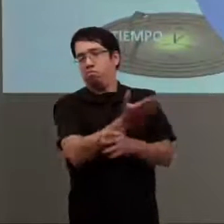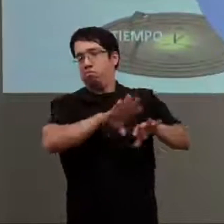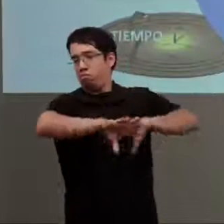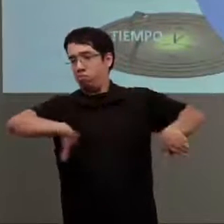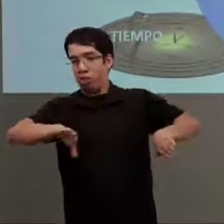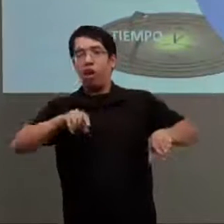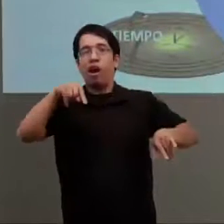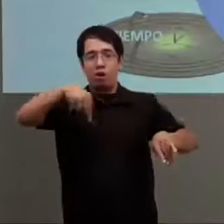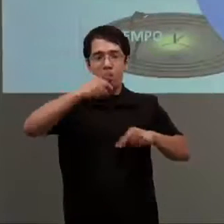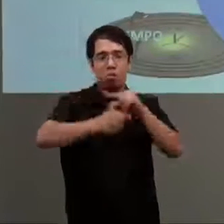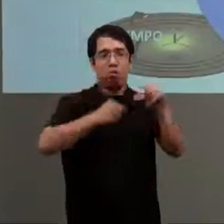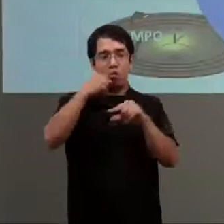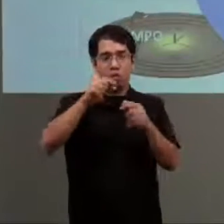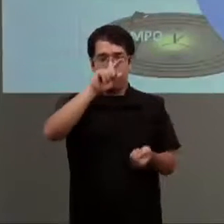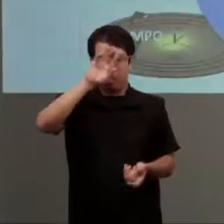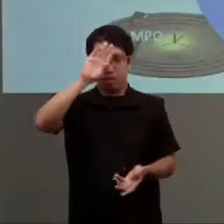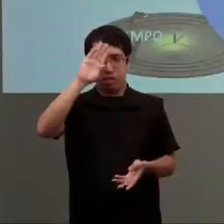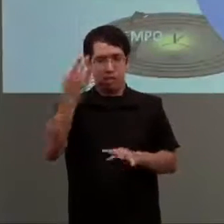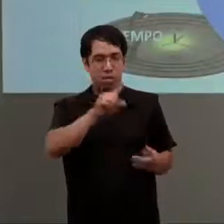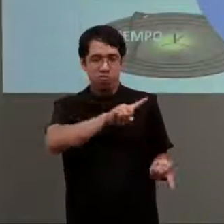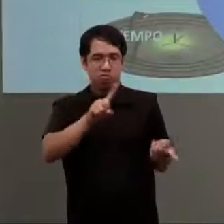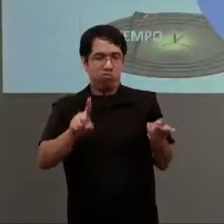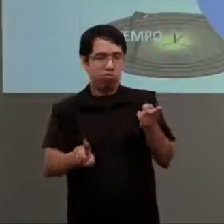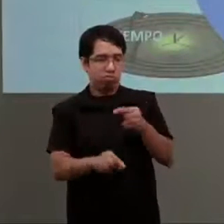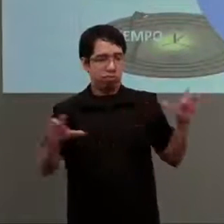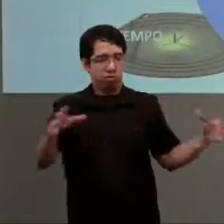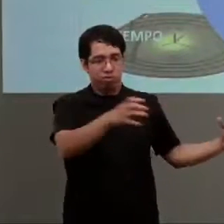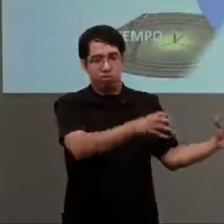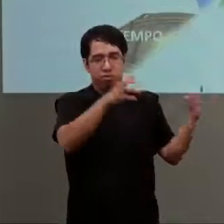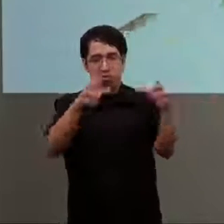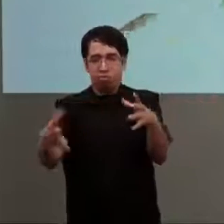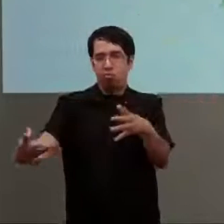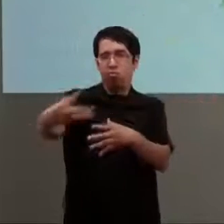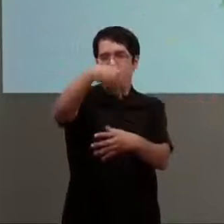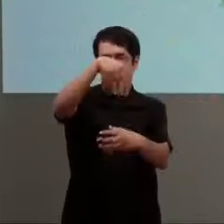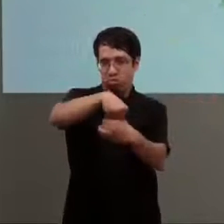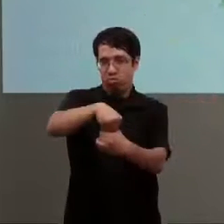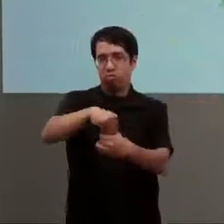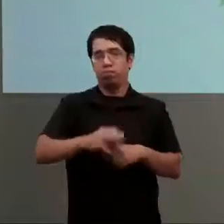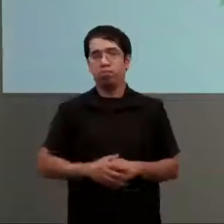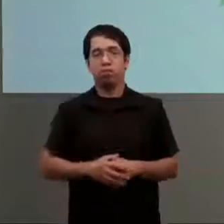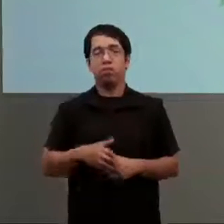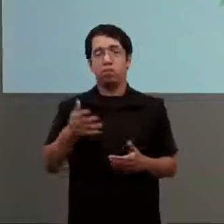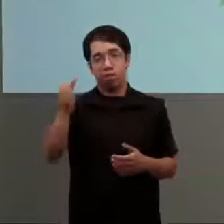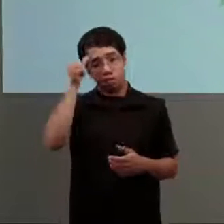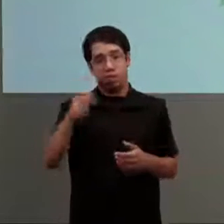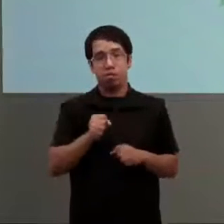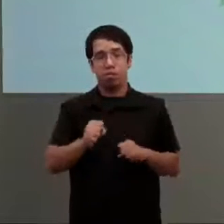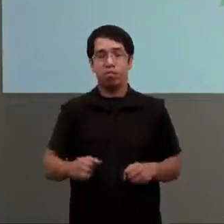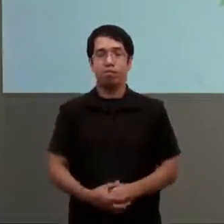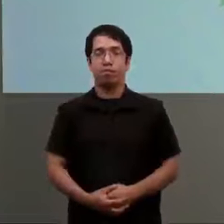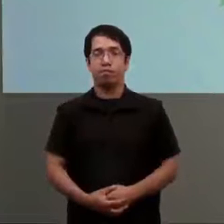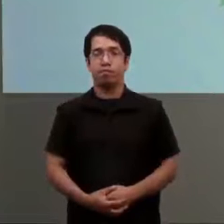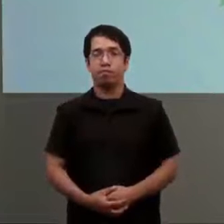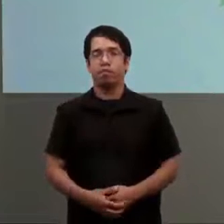cambiar y que está cambiando eso es muy importante en este tiempo que es lo que